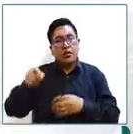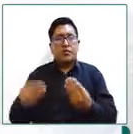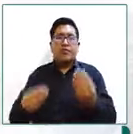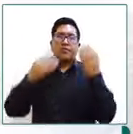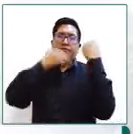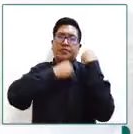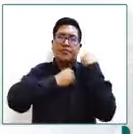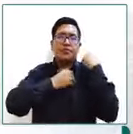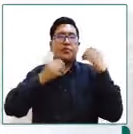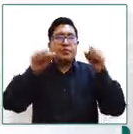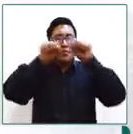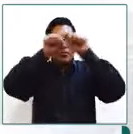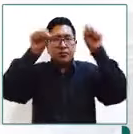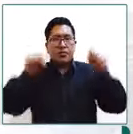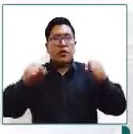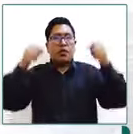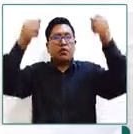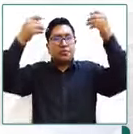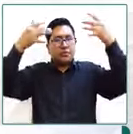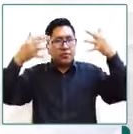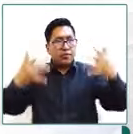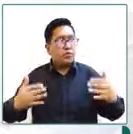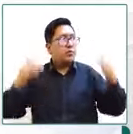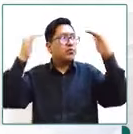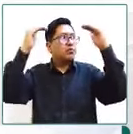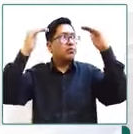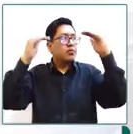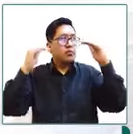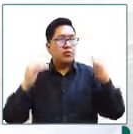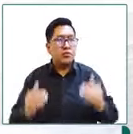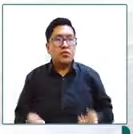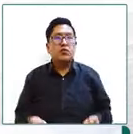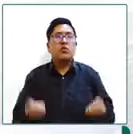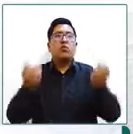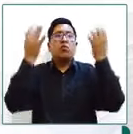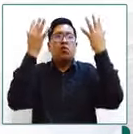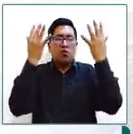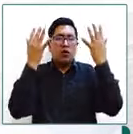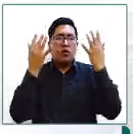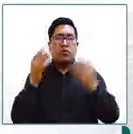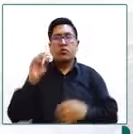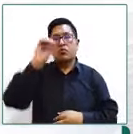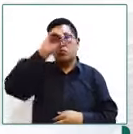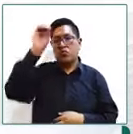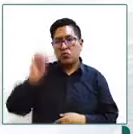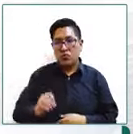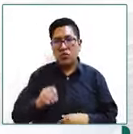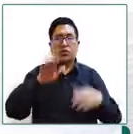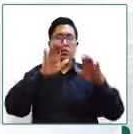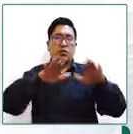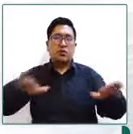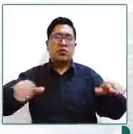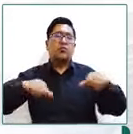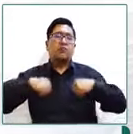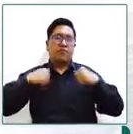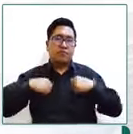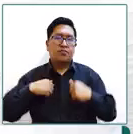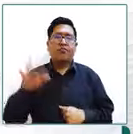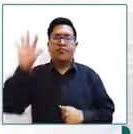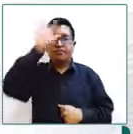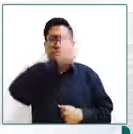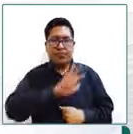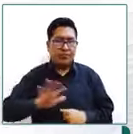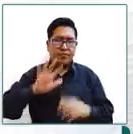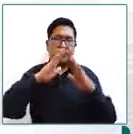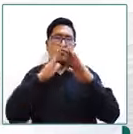registros de información fidedigna integral y actualizada de las niñas niños y adolescentes en acogimiento mediante